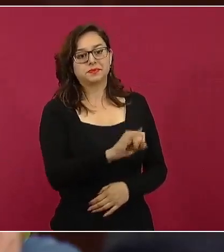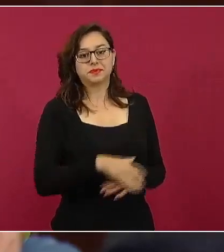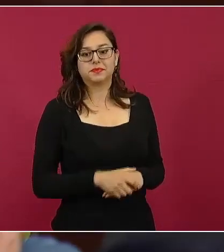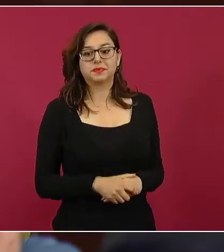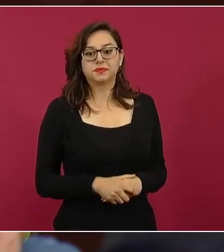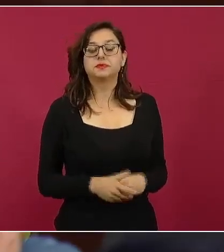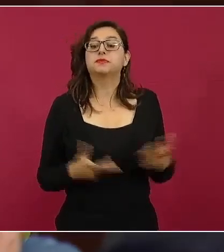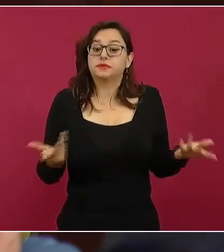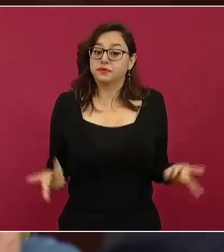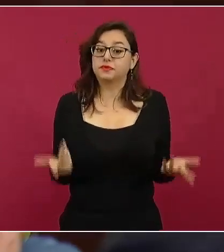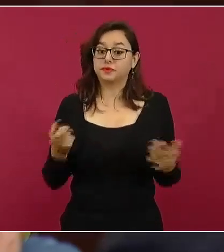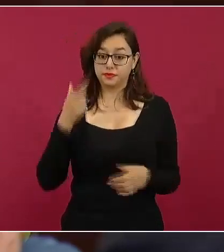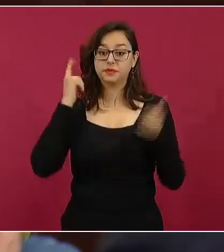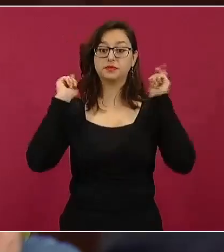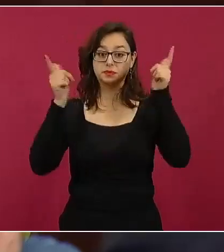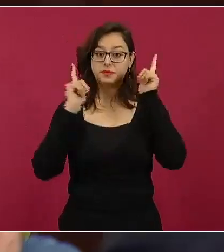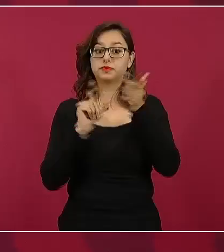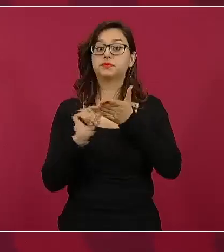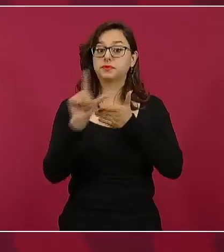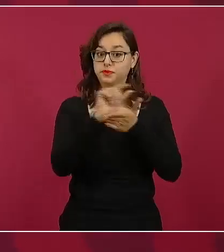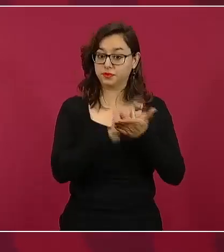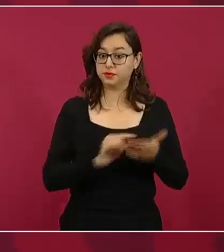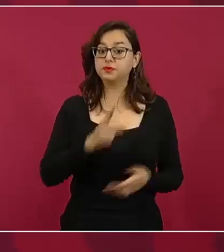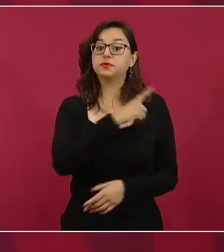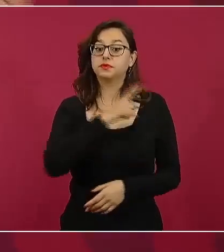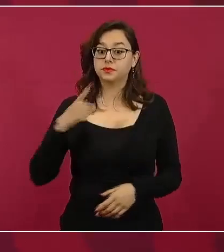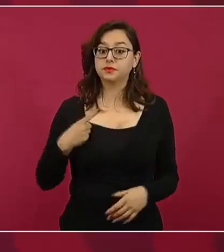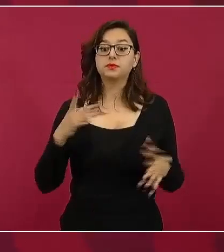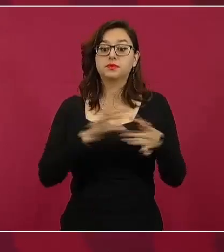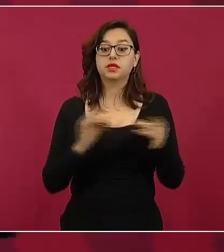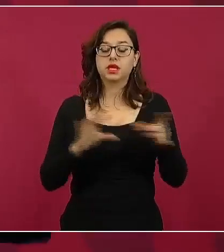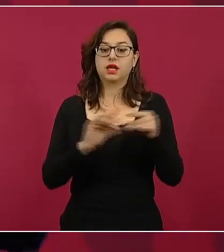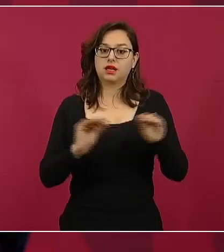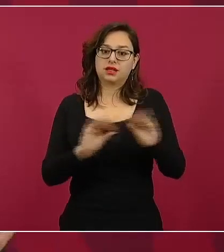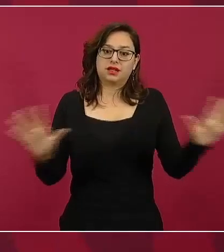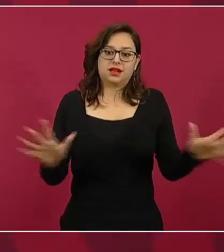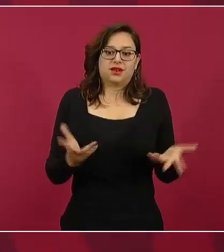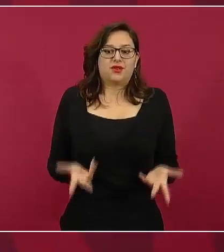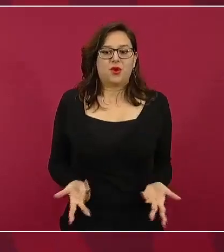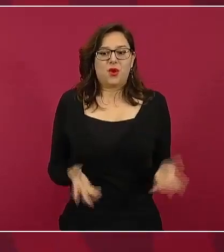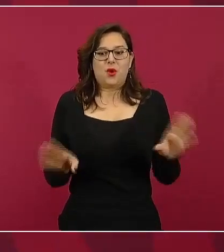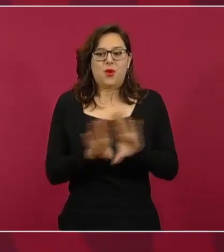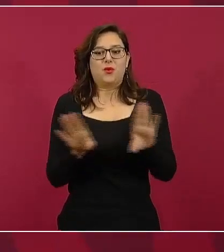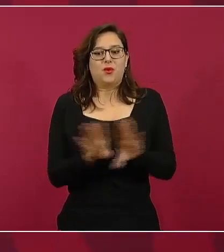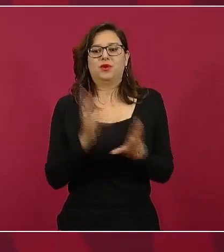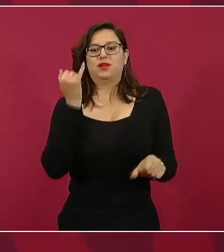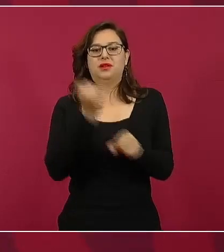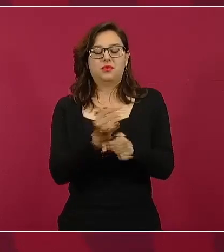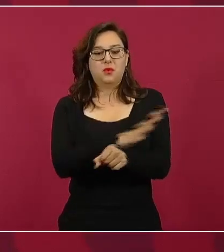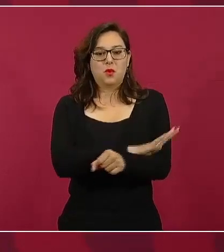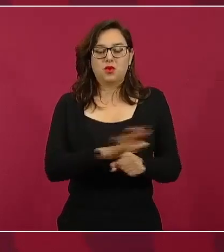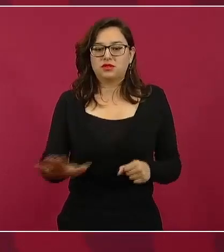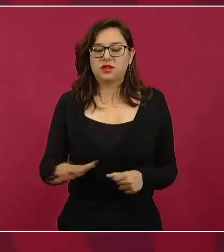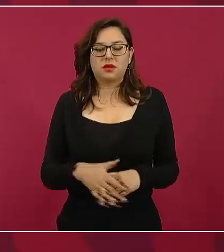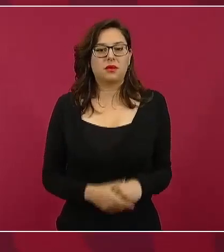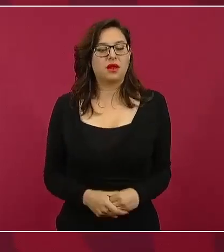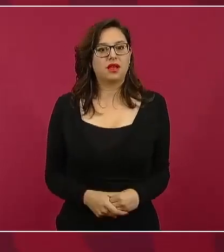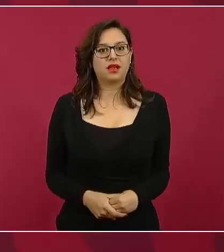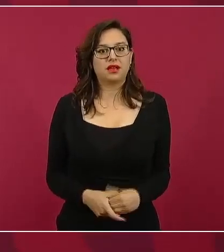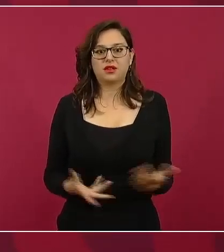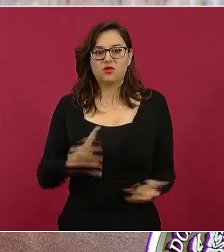Sí, ojalá y Twitter aclarar eso, porque no puede haber un doble discurso, una doble moral.